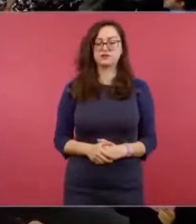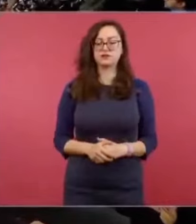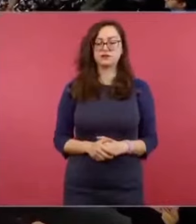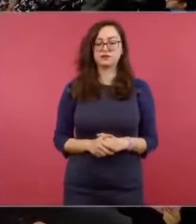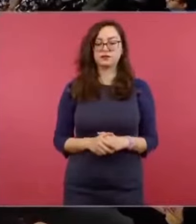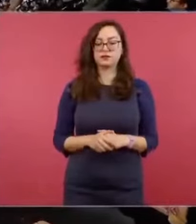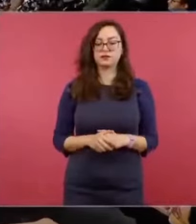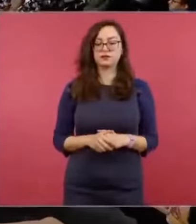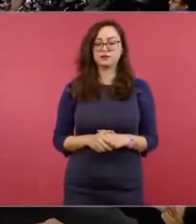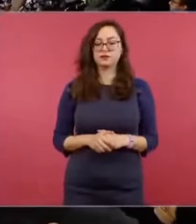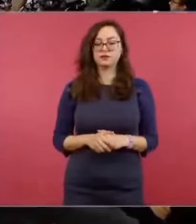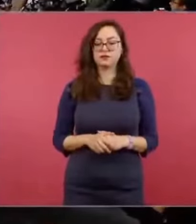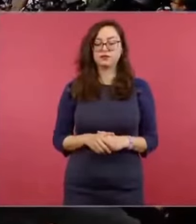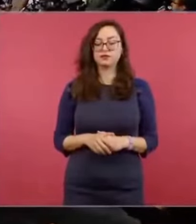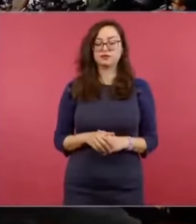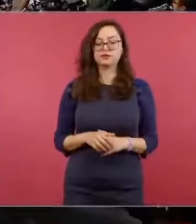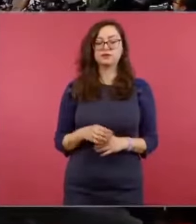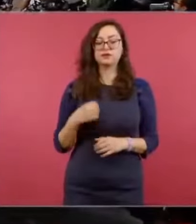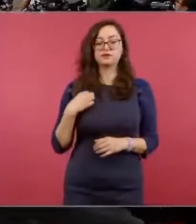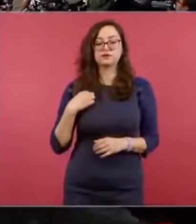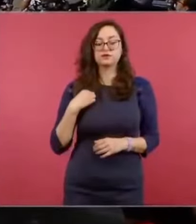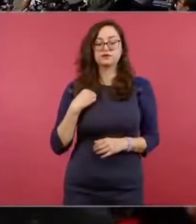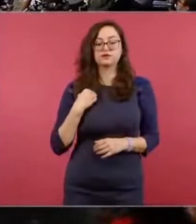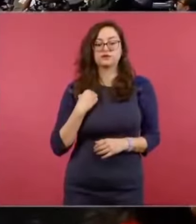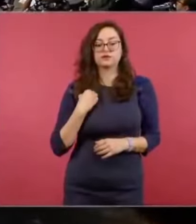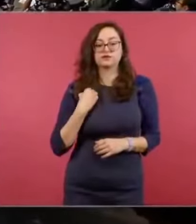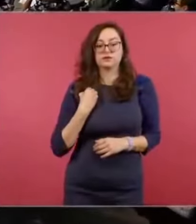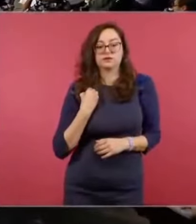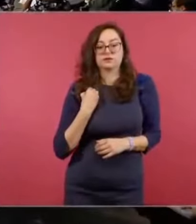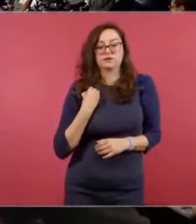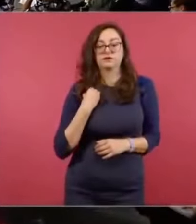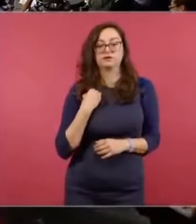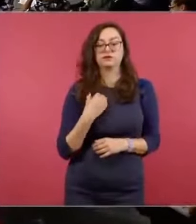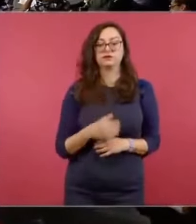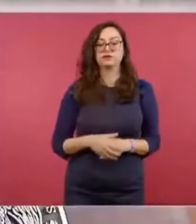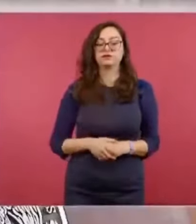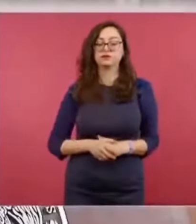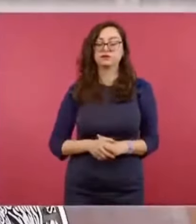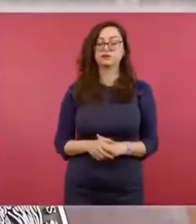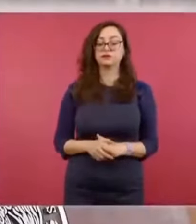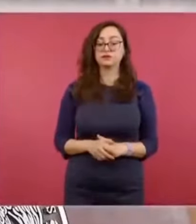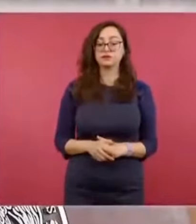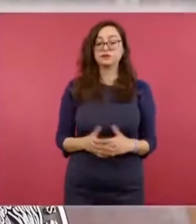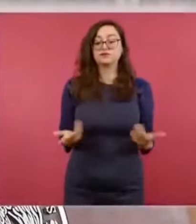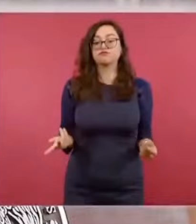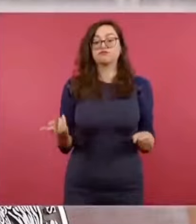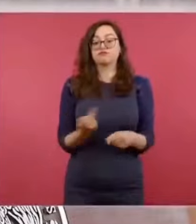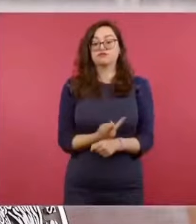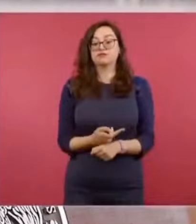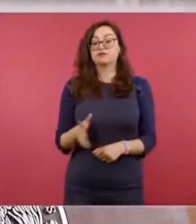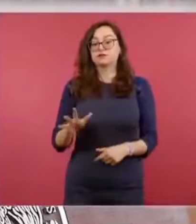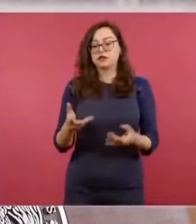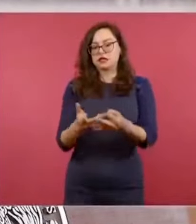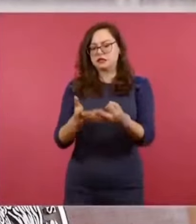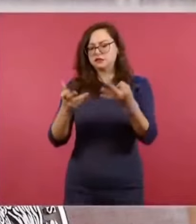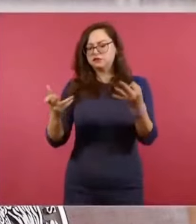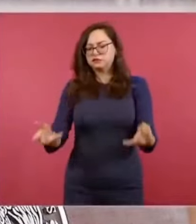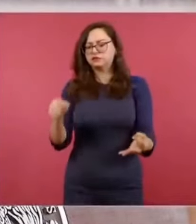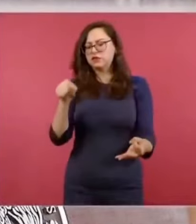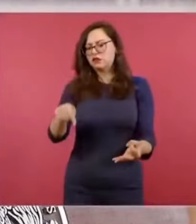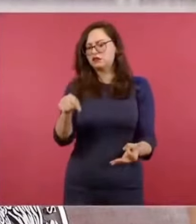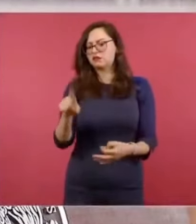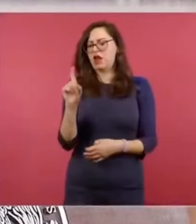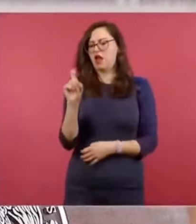Sí, construir en suelos con características de haber sido un lago genera muchas incertidumbres.